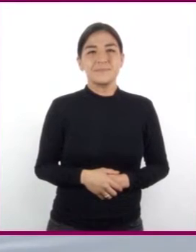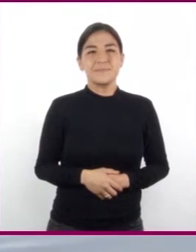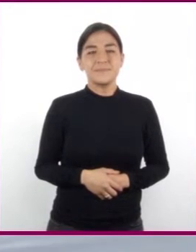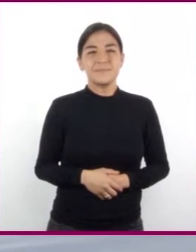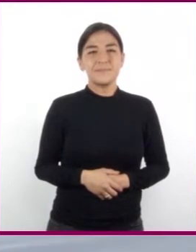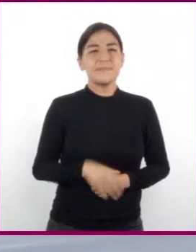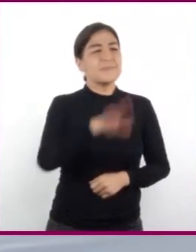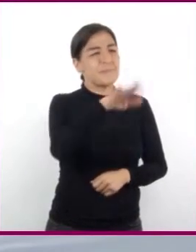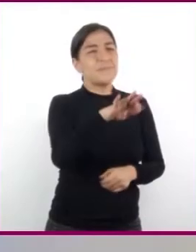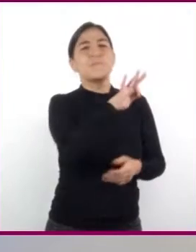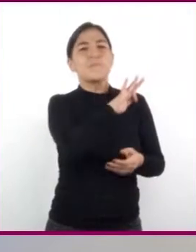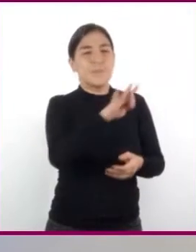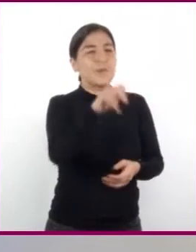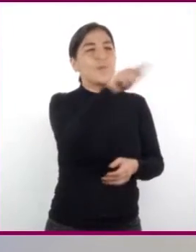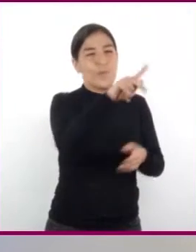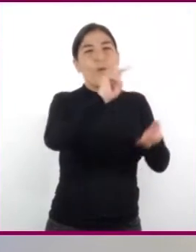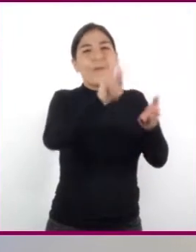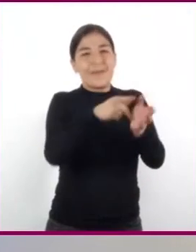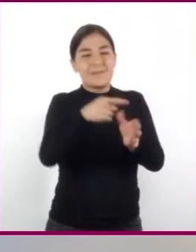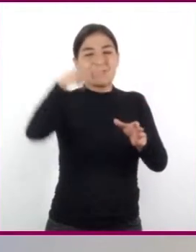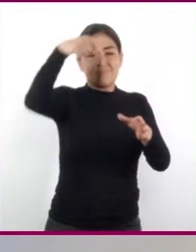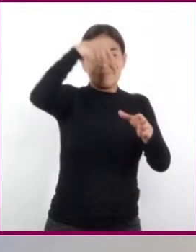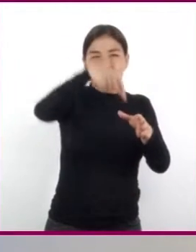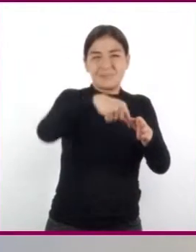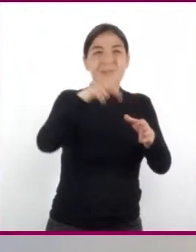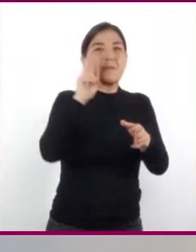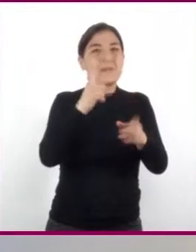Enrique, ¿puedes tomar nuevamente la temperatura?